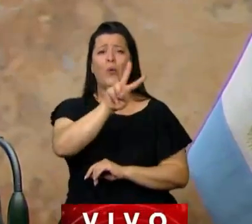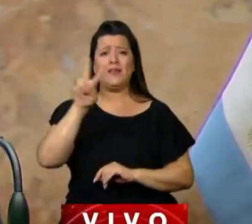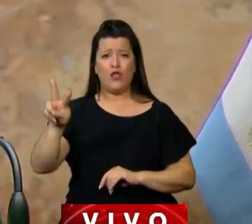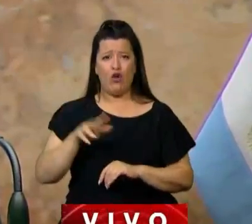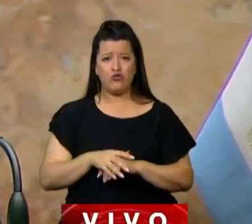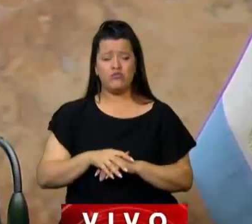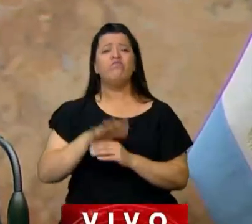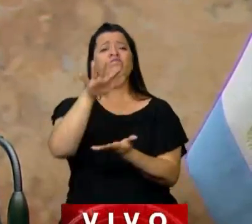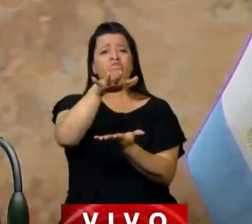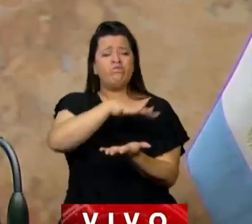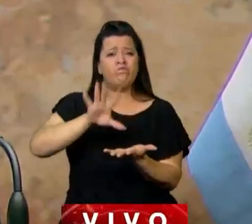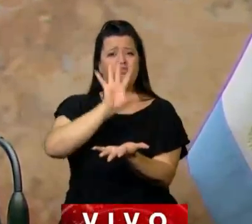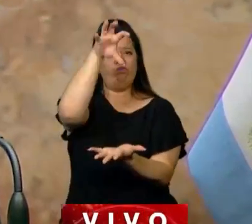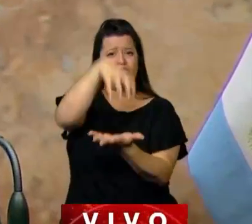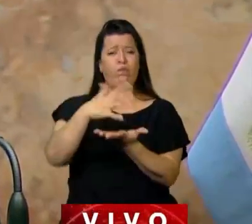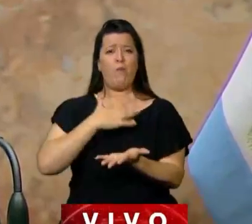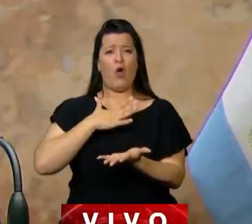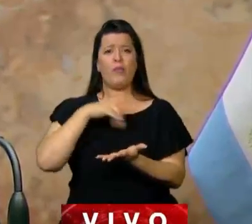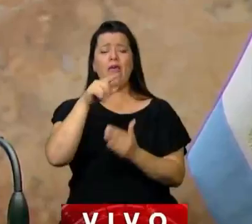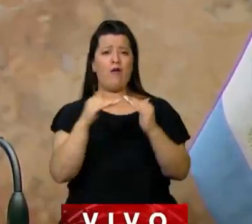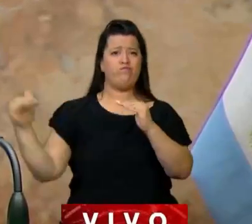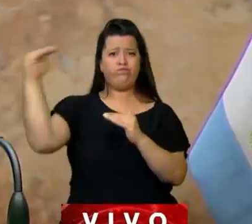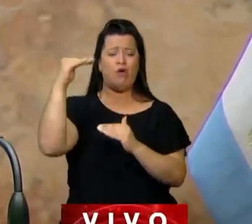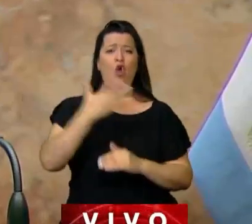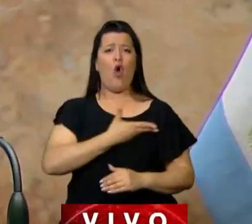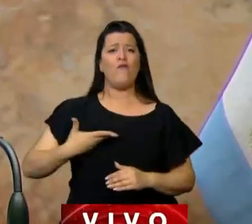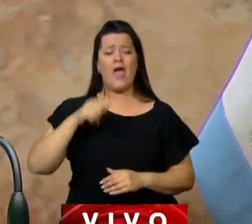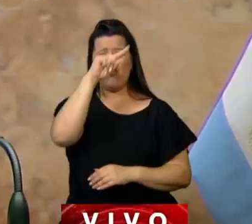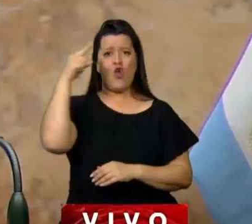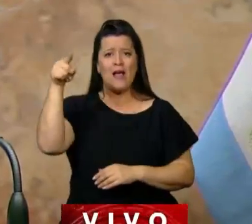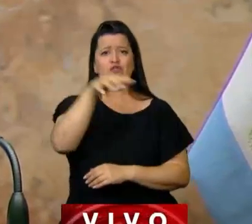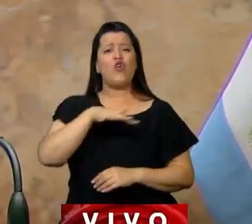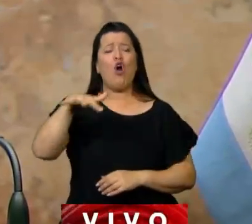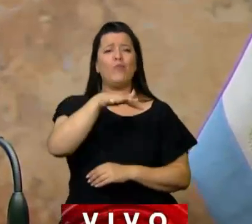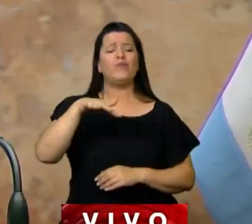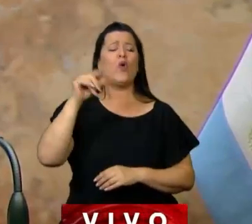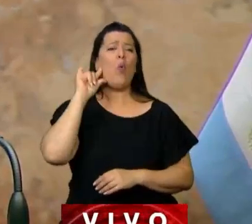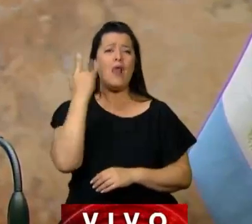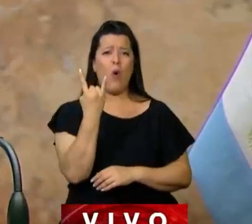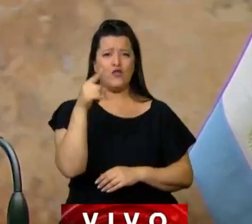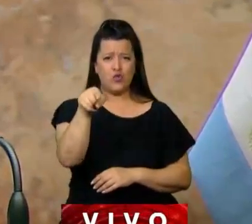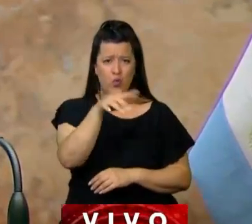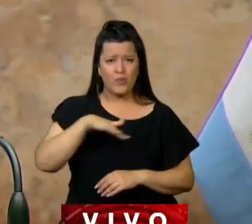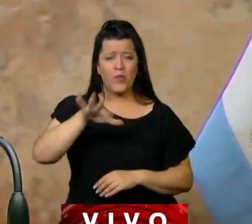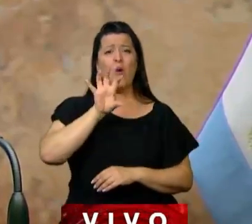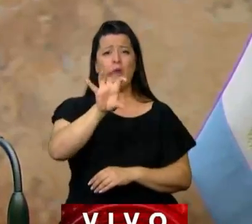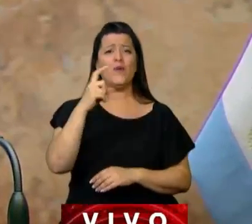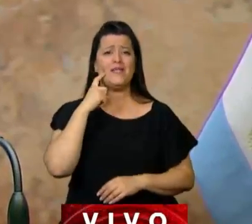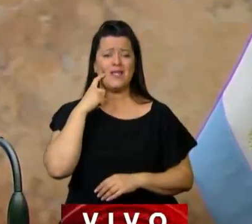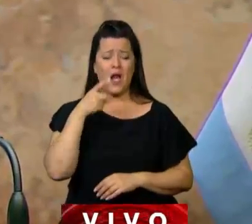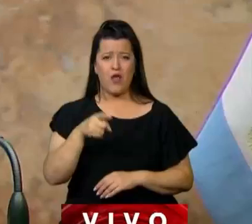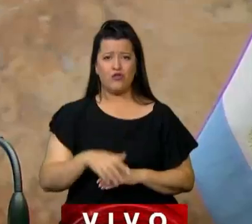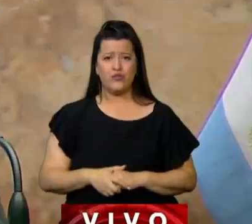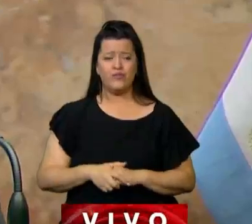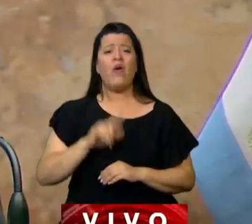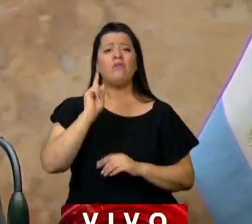dominio del inmueble propiedad del superior gobierno de la Nación del departamento de Hualegüechú, provincia de Entre Ríos.